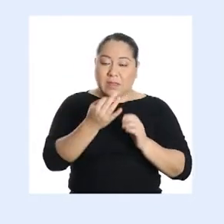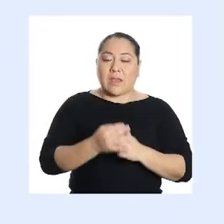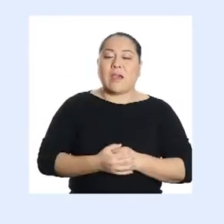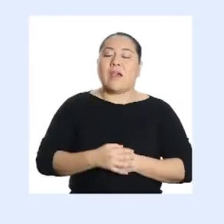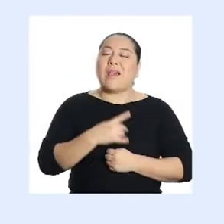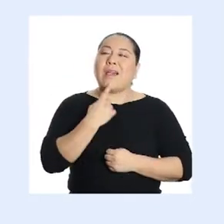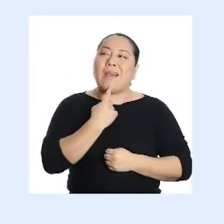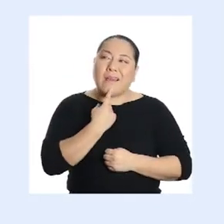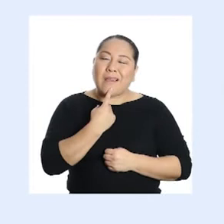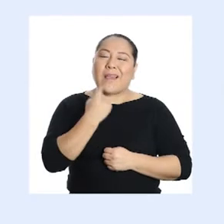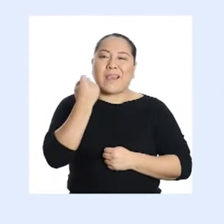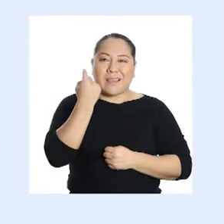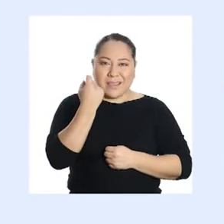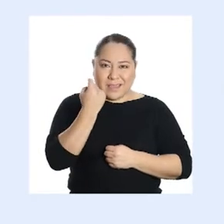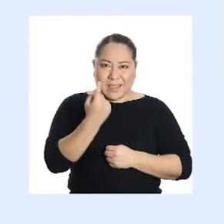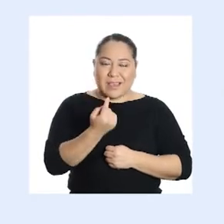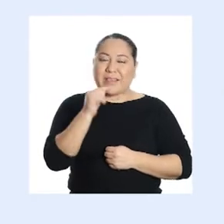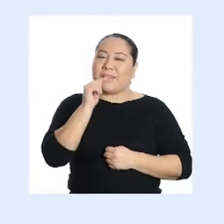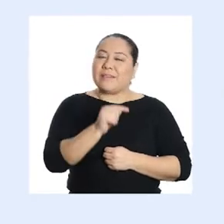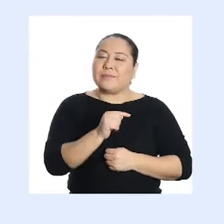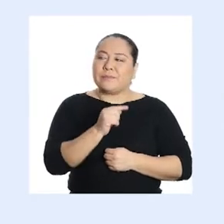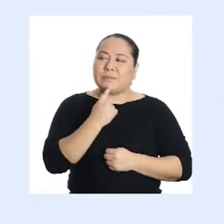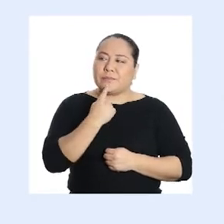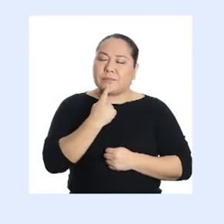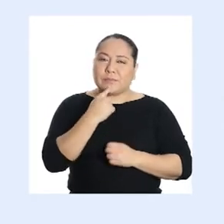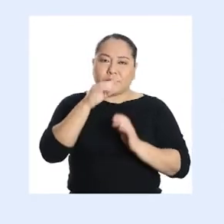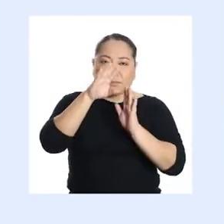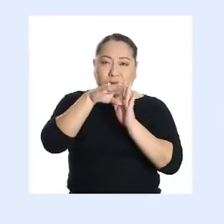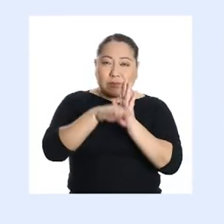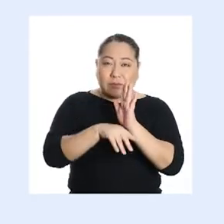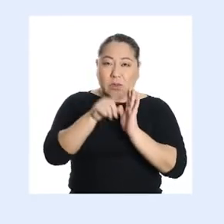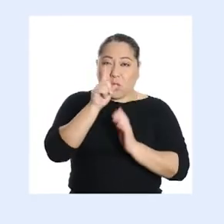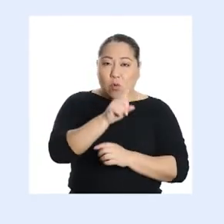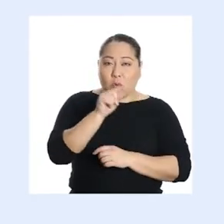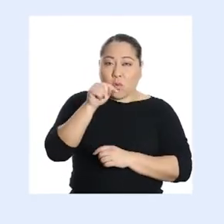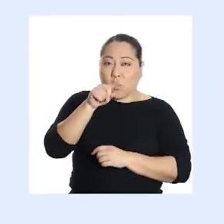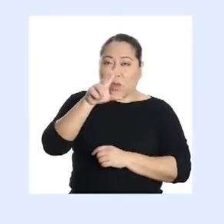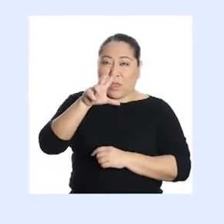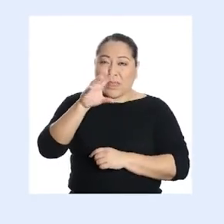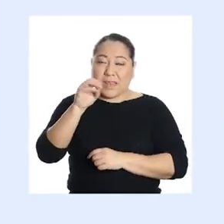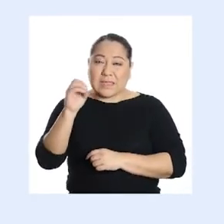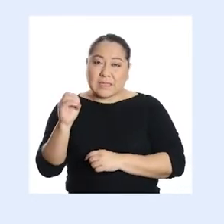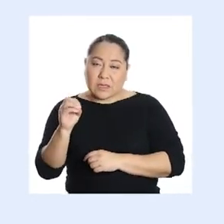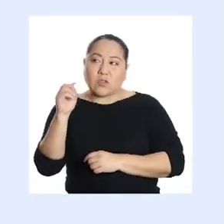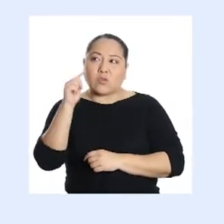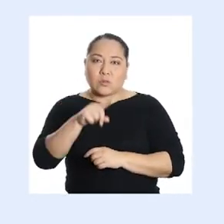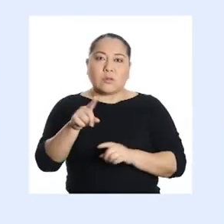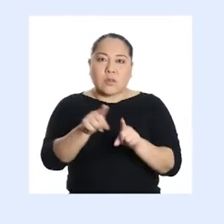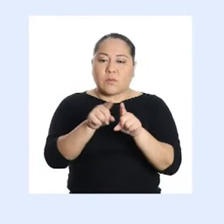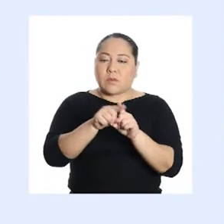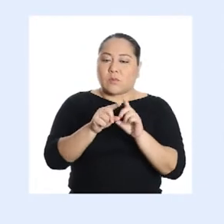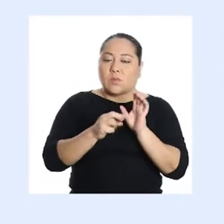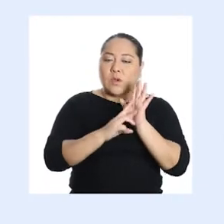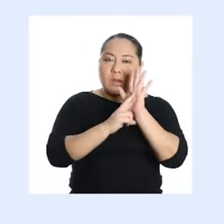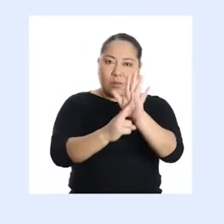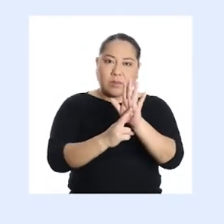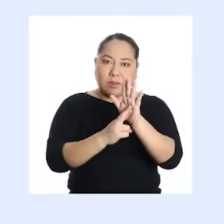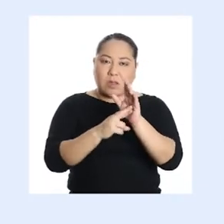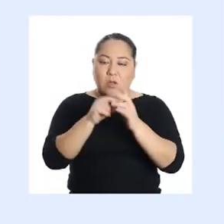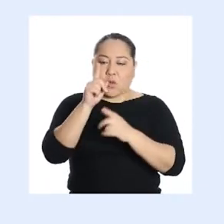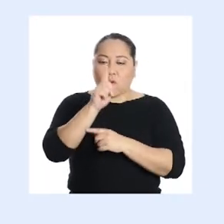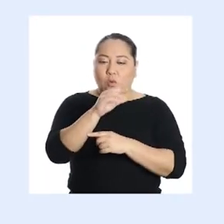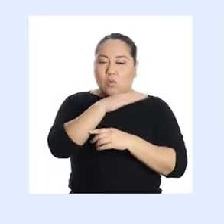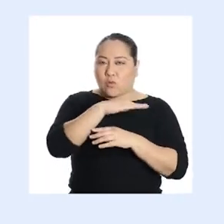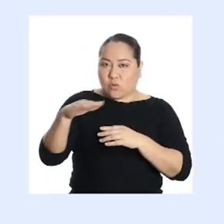Ya entiendo. Y si hiciéramos la escala de reducción de 1 a 300, que también se puede representar con